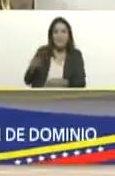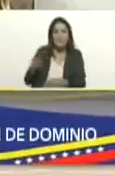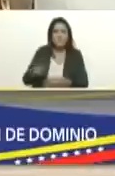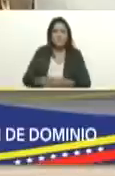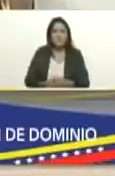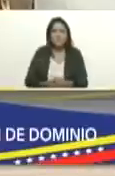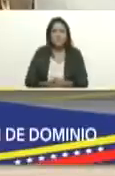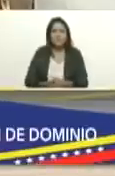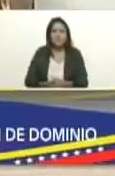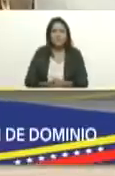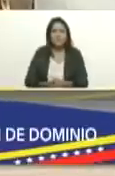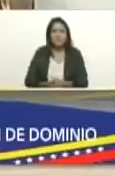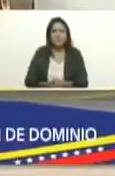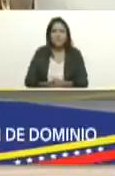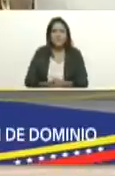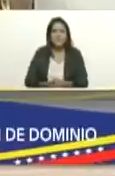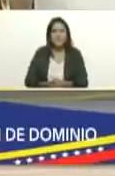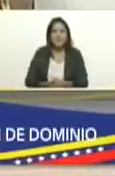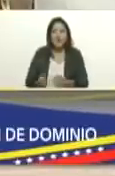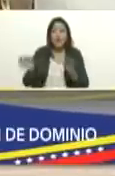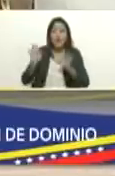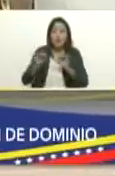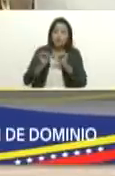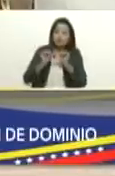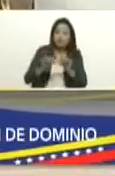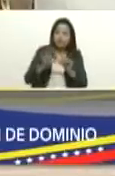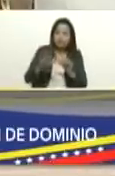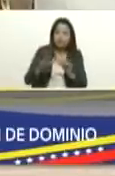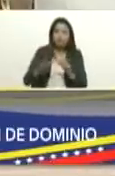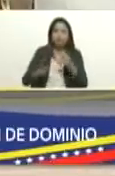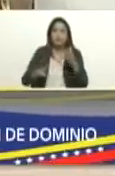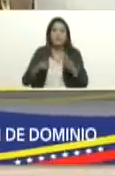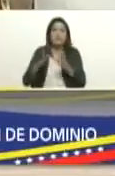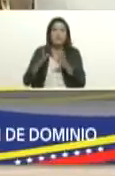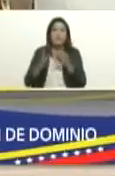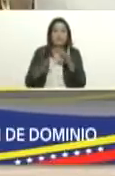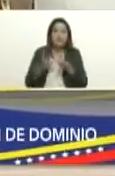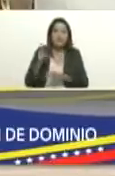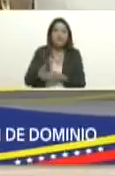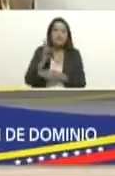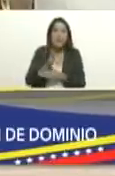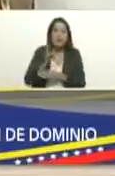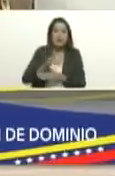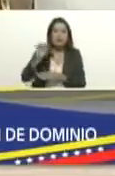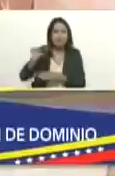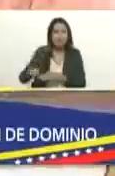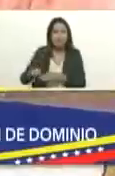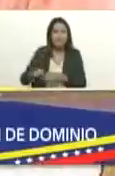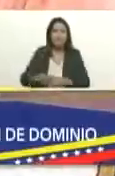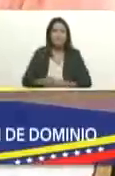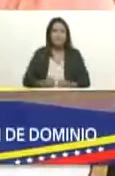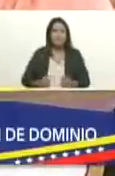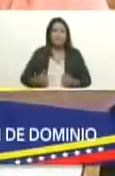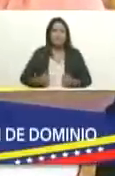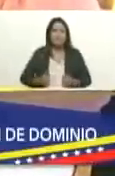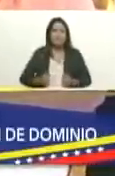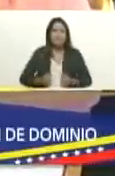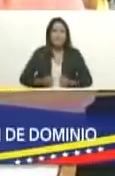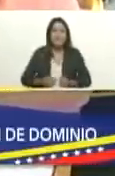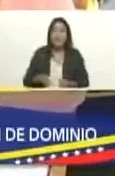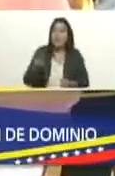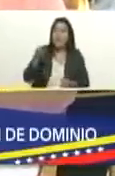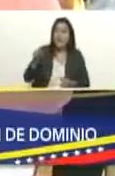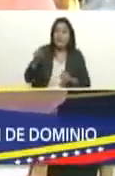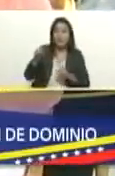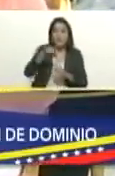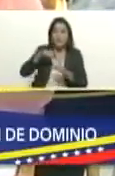o conservados en su patrimonio para destinarlo a la actividad administrativa en todo caso dichos bienes o